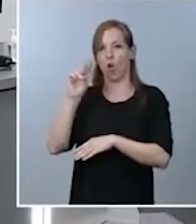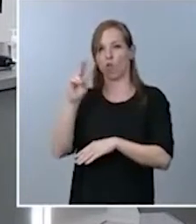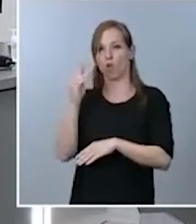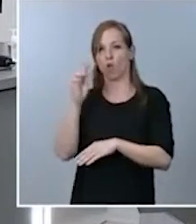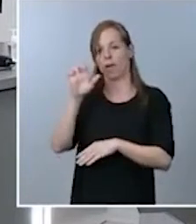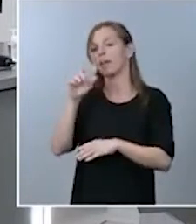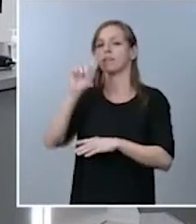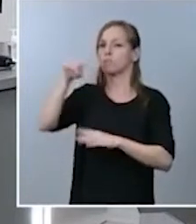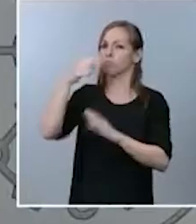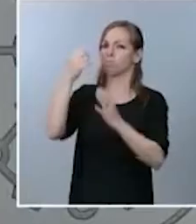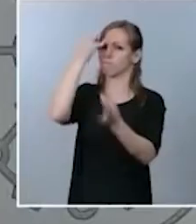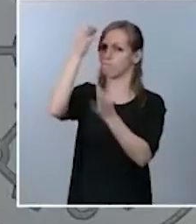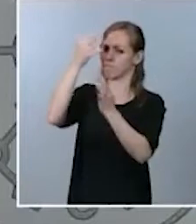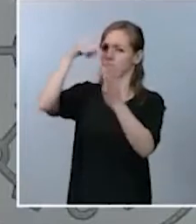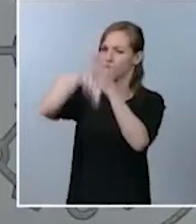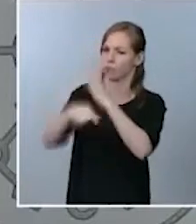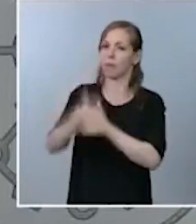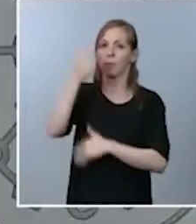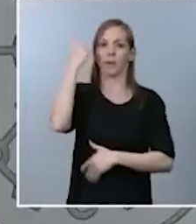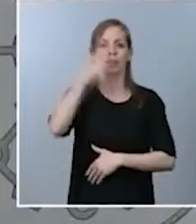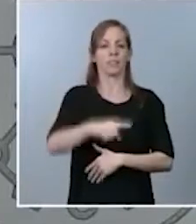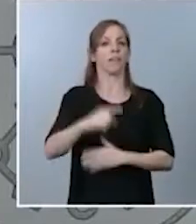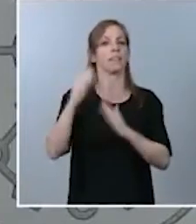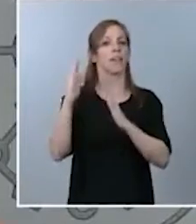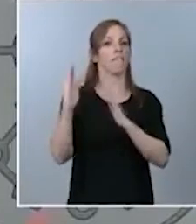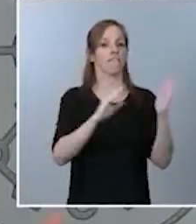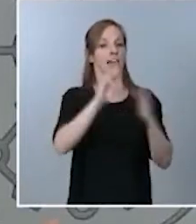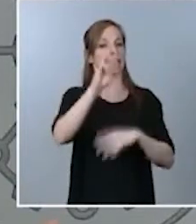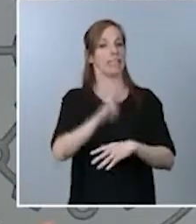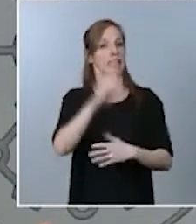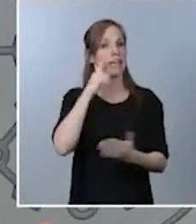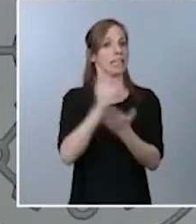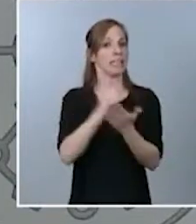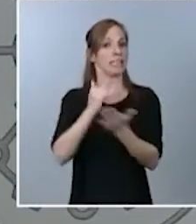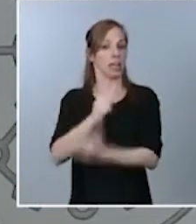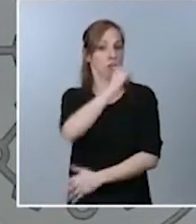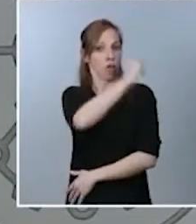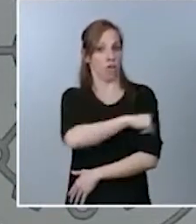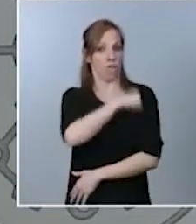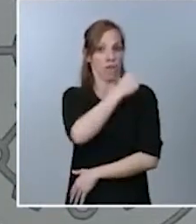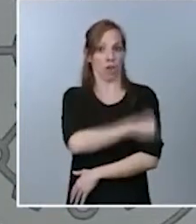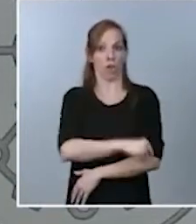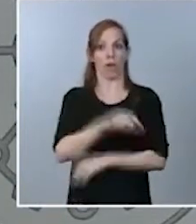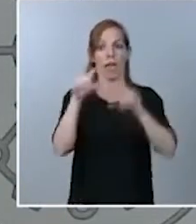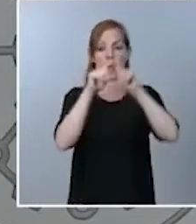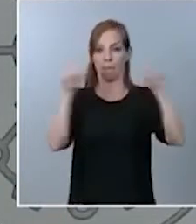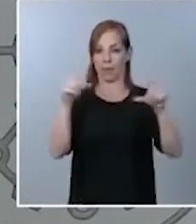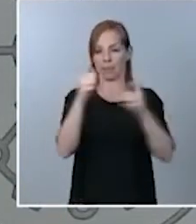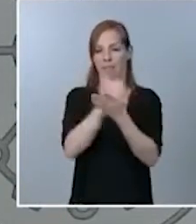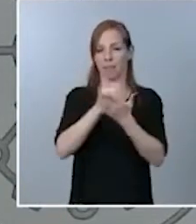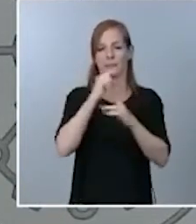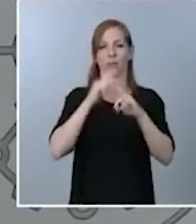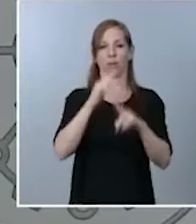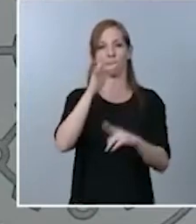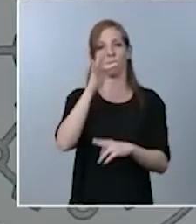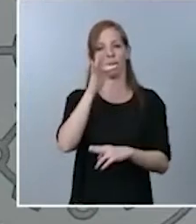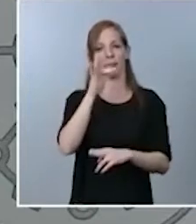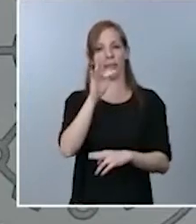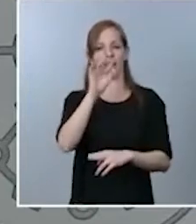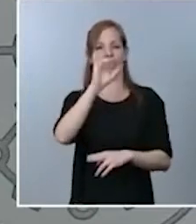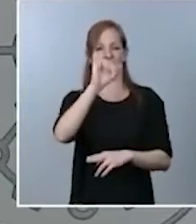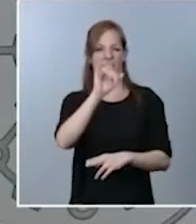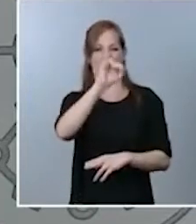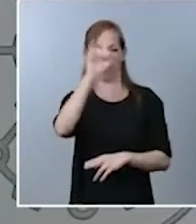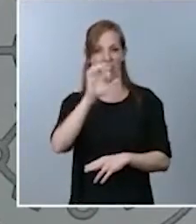decirles que los ensayos en fase 3 de la vacuna que está elaborando Pfizer en alianza con la biotecnológica alemana